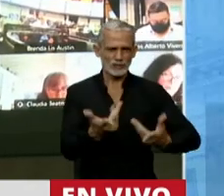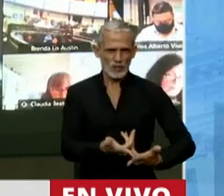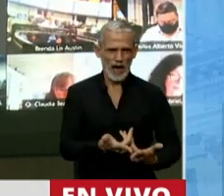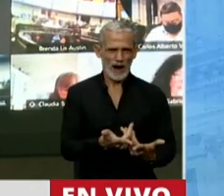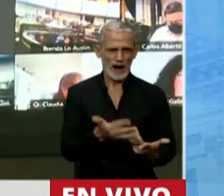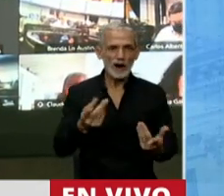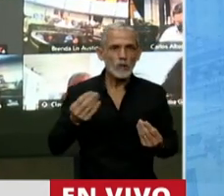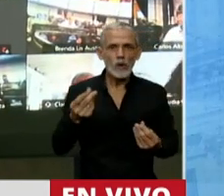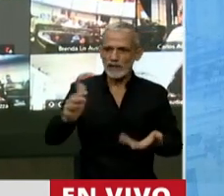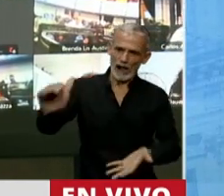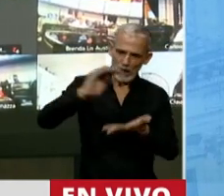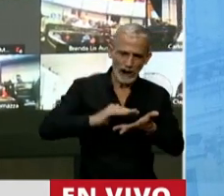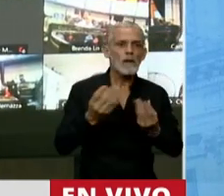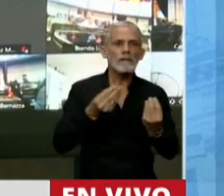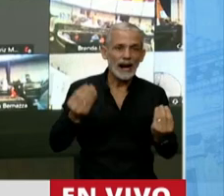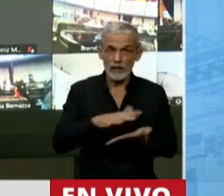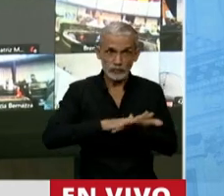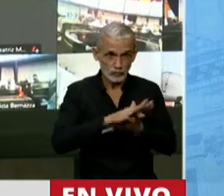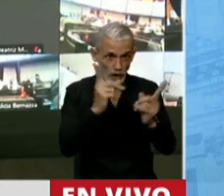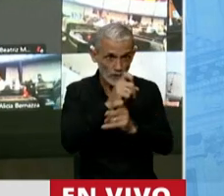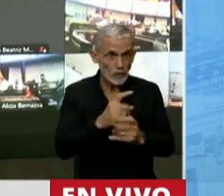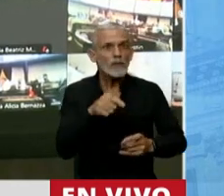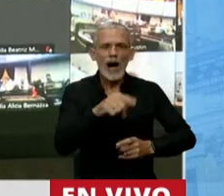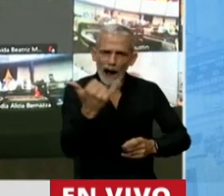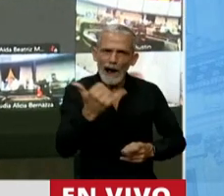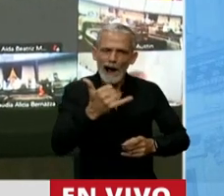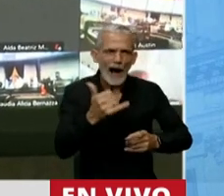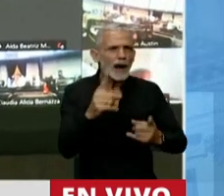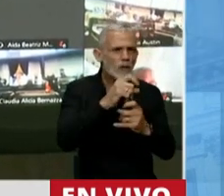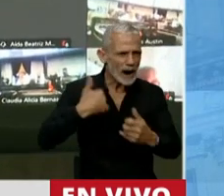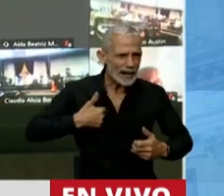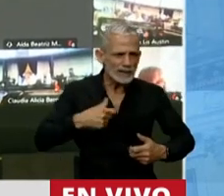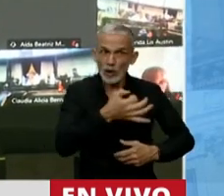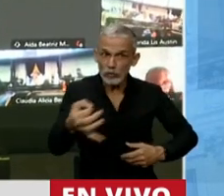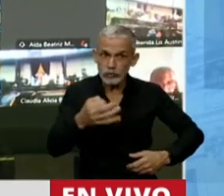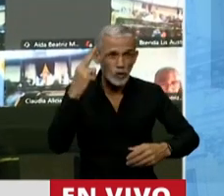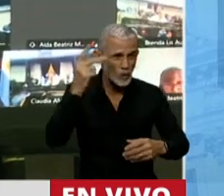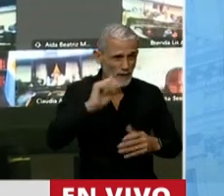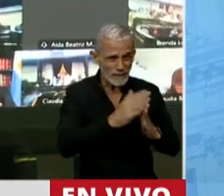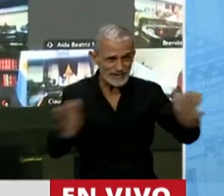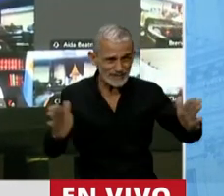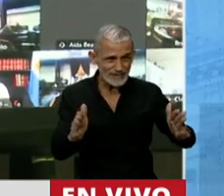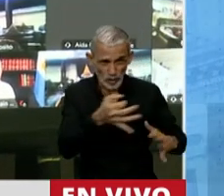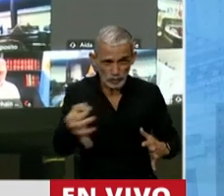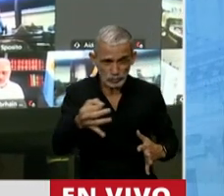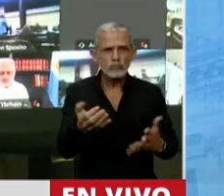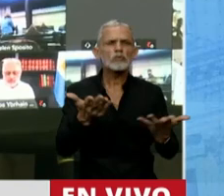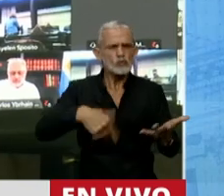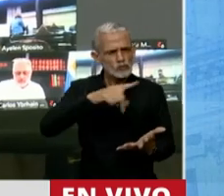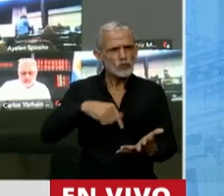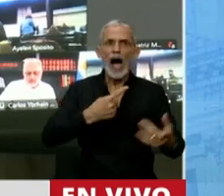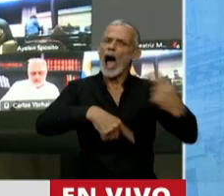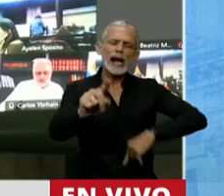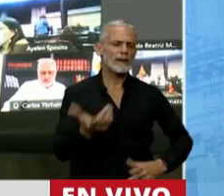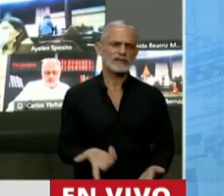destino de estos recursos es para paliar la situación conflictiva que está viviendo la Argentina estos últimos nueve meses, hubiésemos hecho todo lo